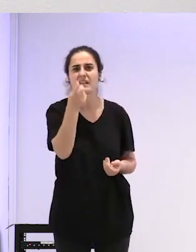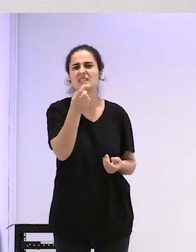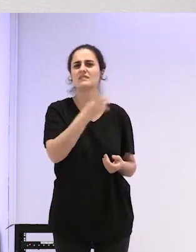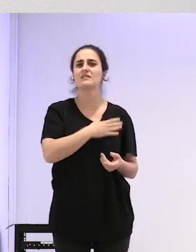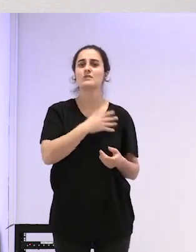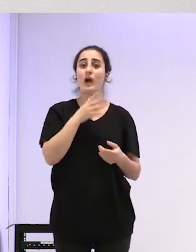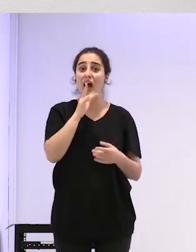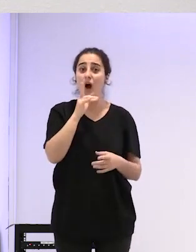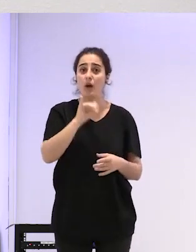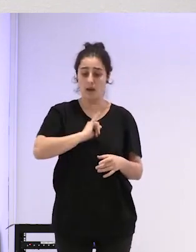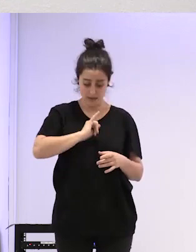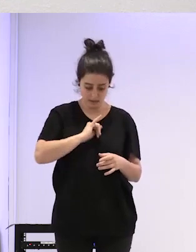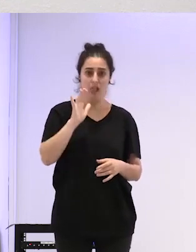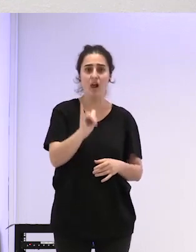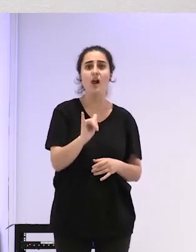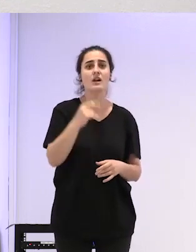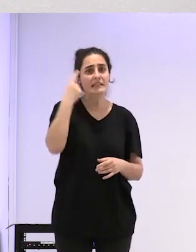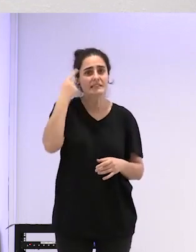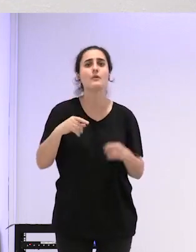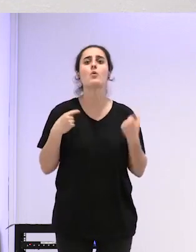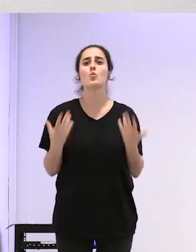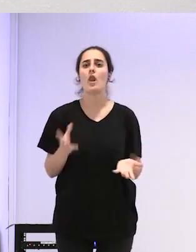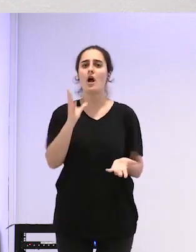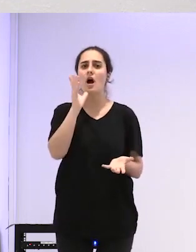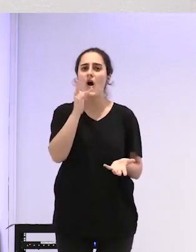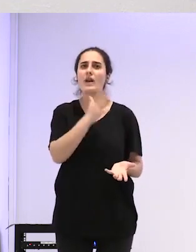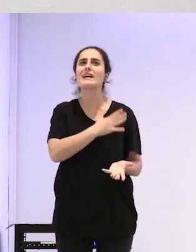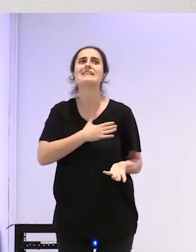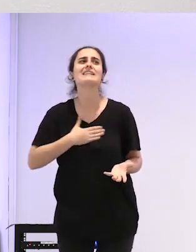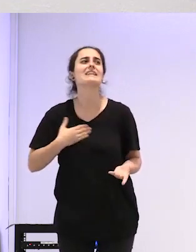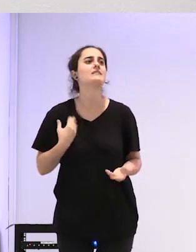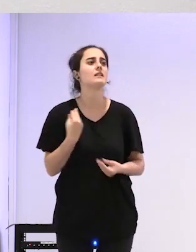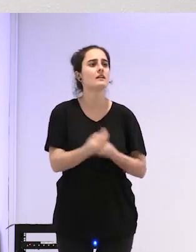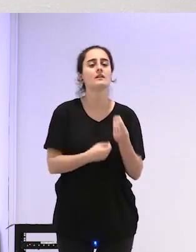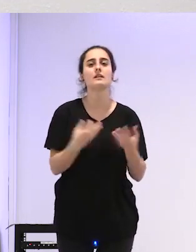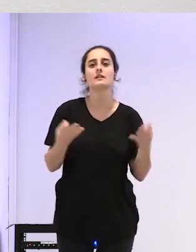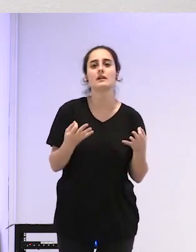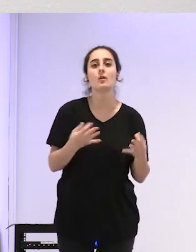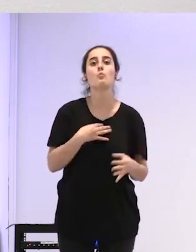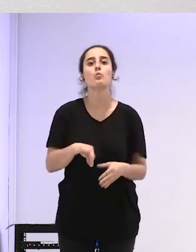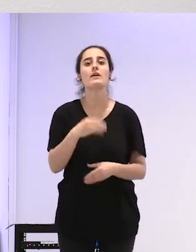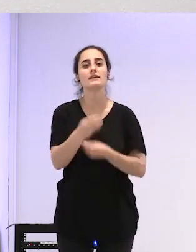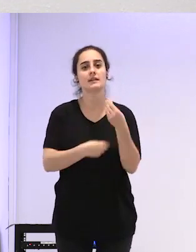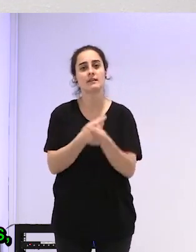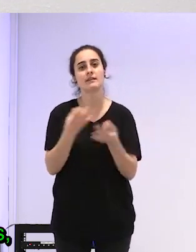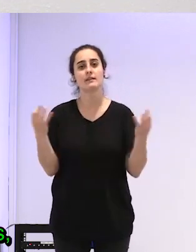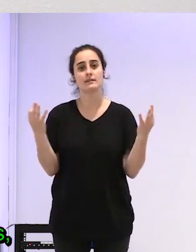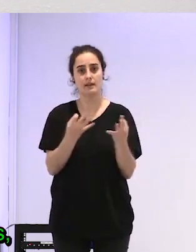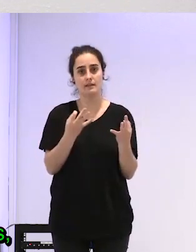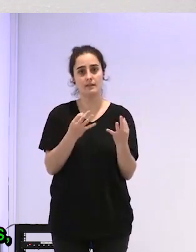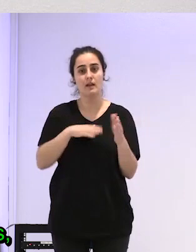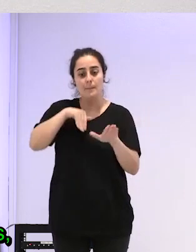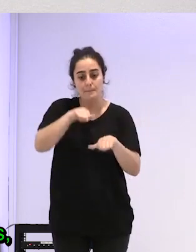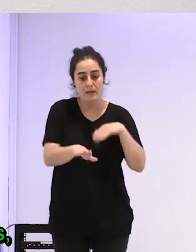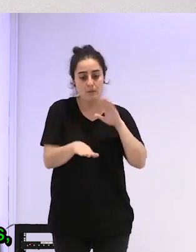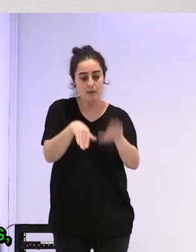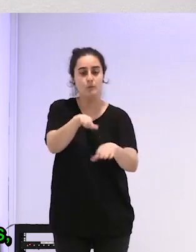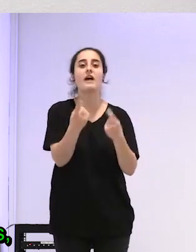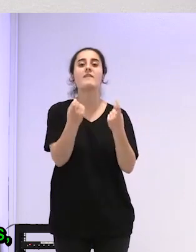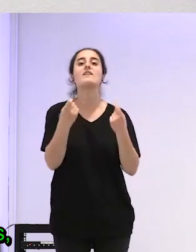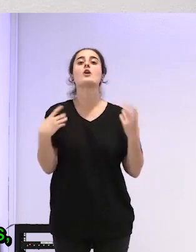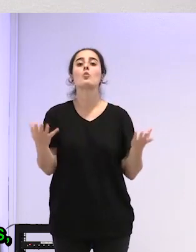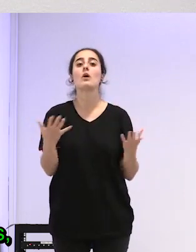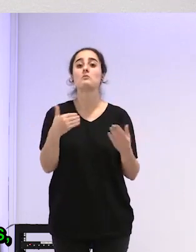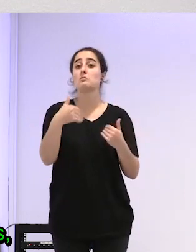quieres qué con esto qué puedes hacer con esto qué pasos crees que necesitarías y nos volvemos a ver en cuanto